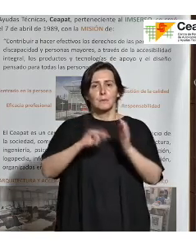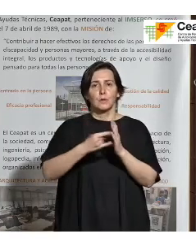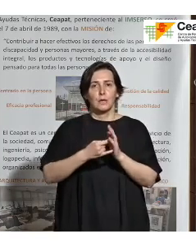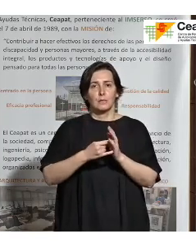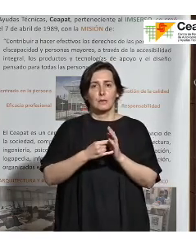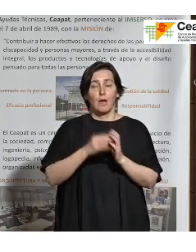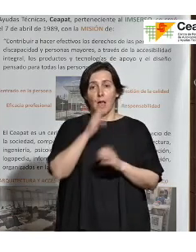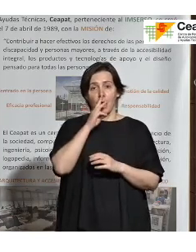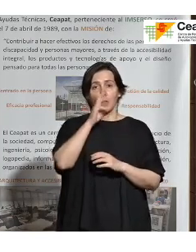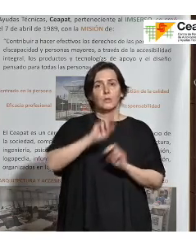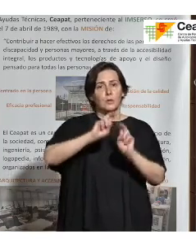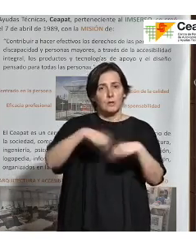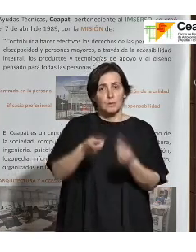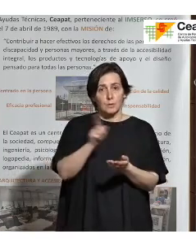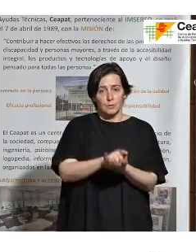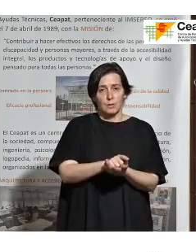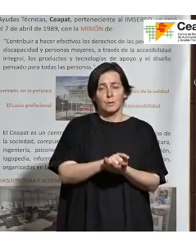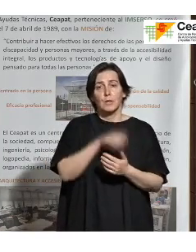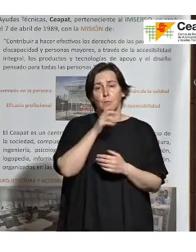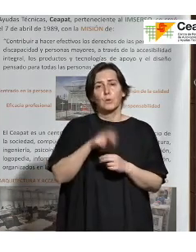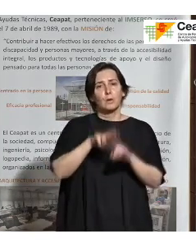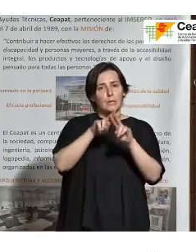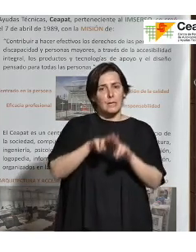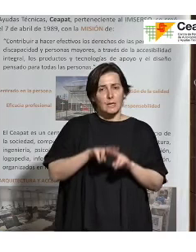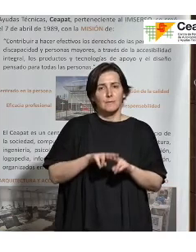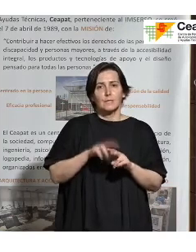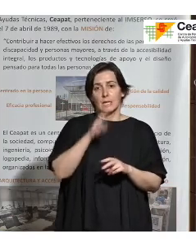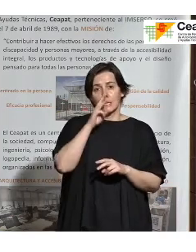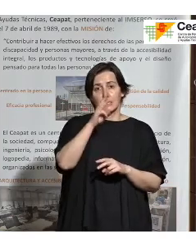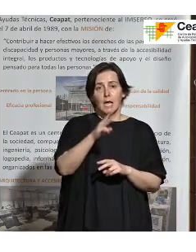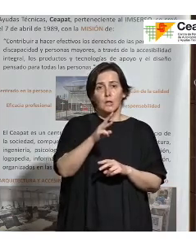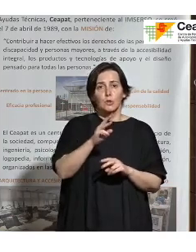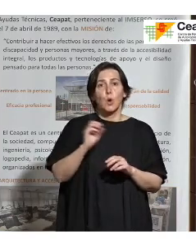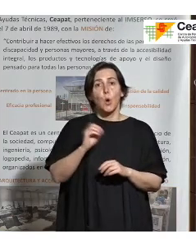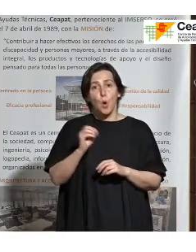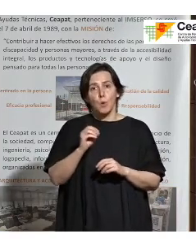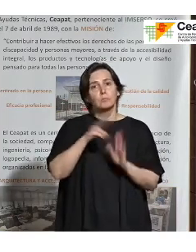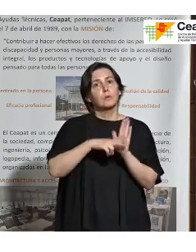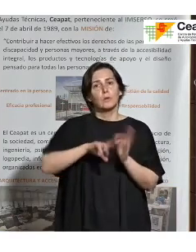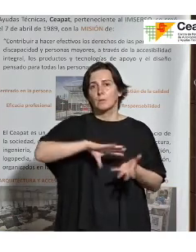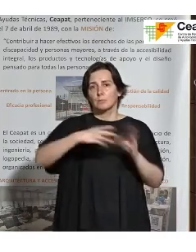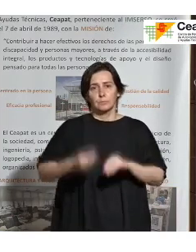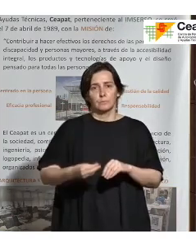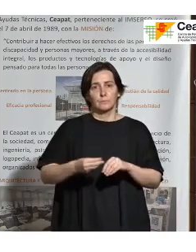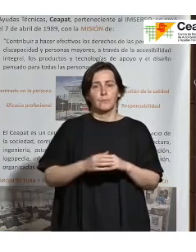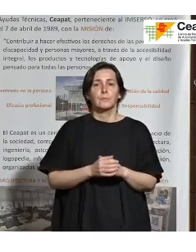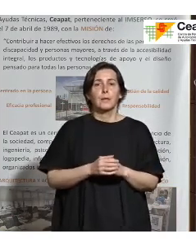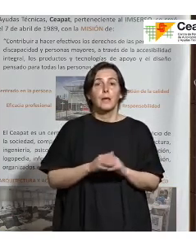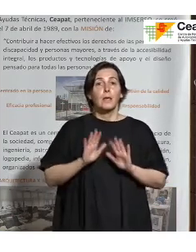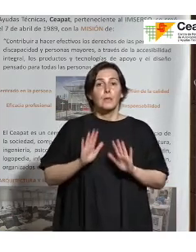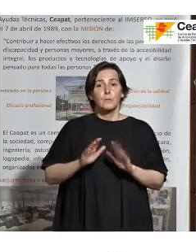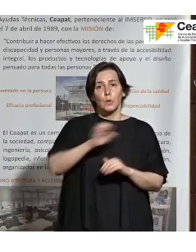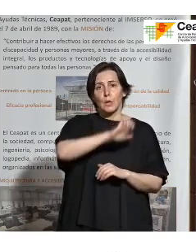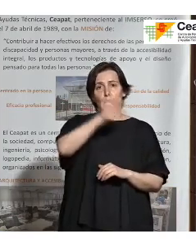cuando lo publiquen porque se revisa por otros tres años o se hace norma de momento en Europa no